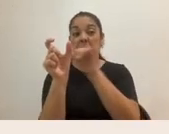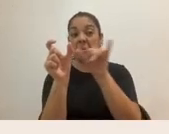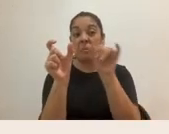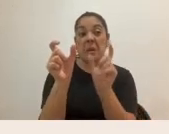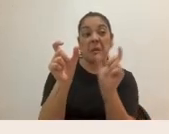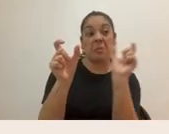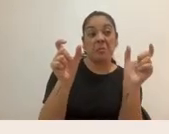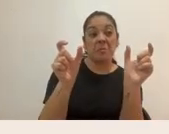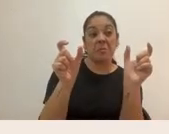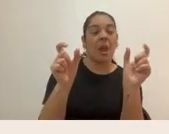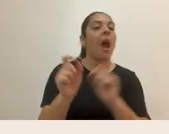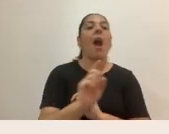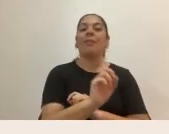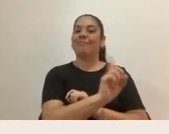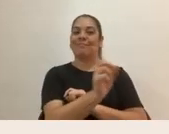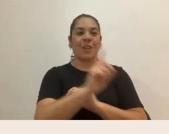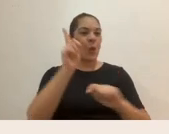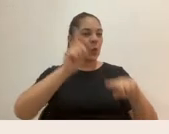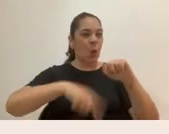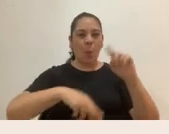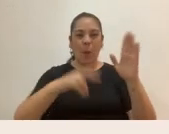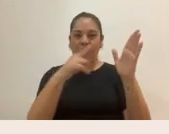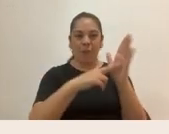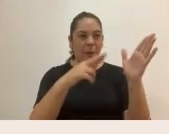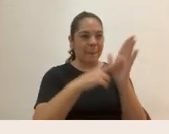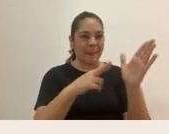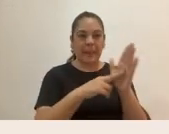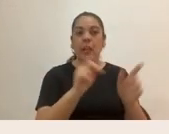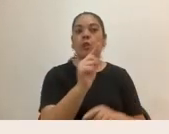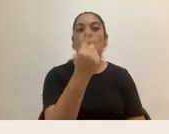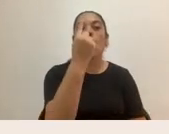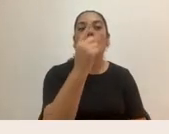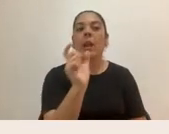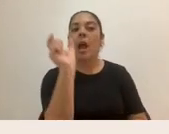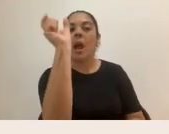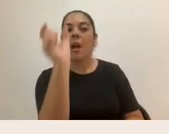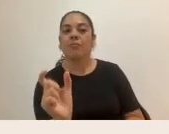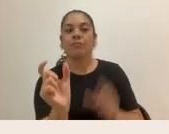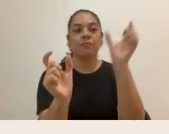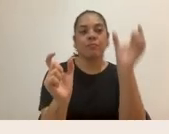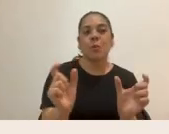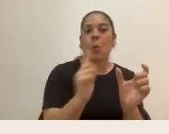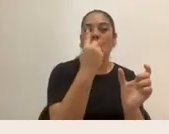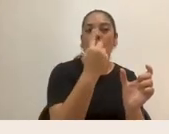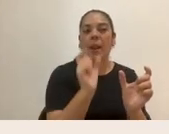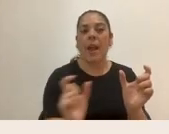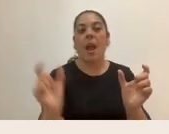No, las palabras no se repiten solo se ponen en algún lugar de la hoja pero no se pueden repetir